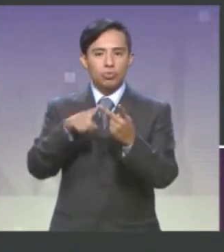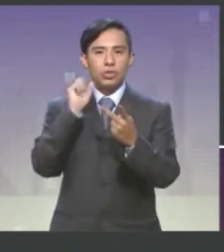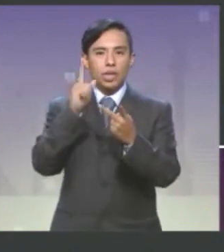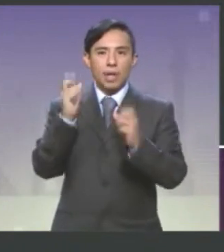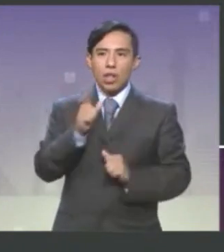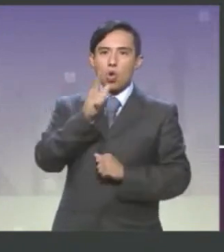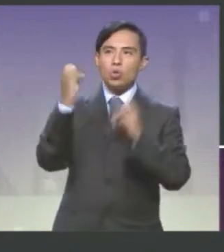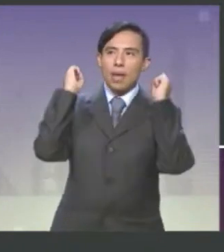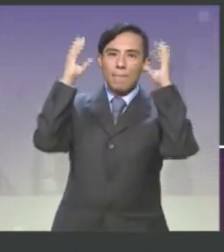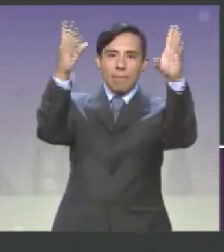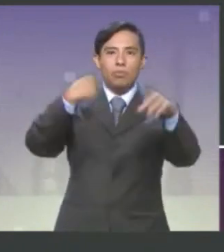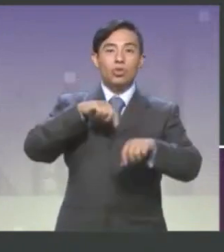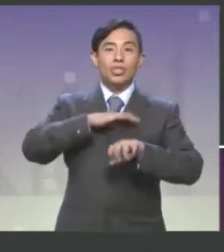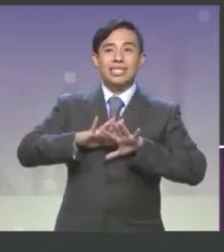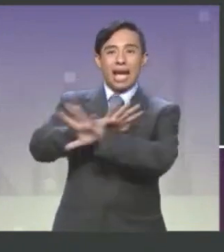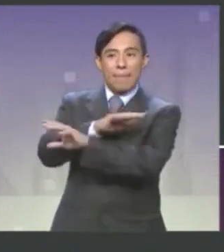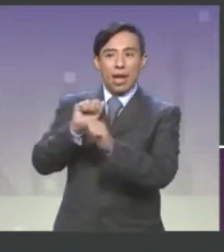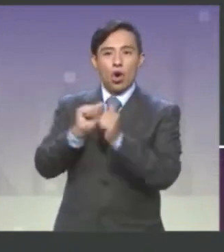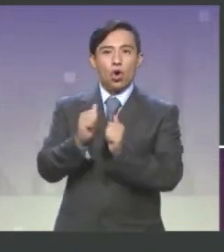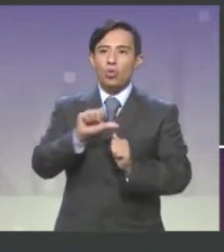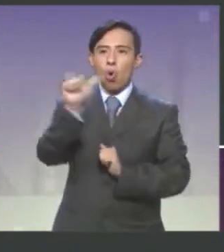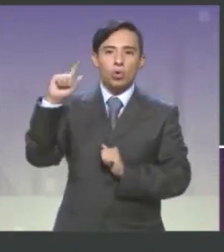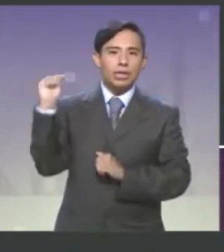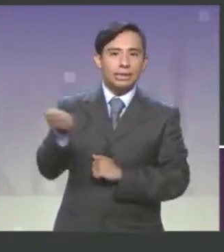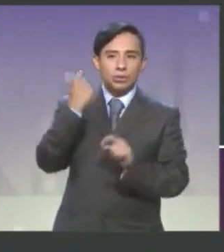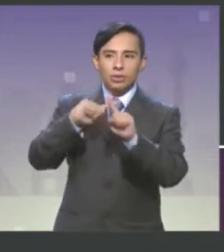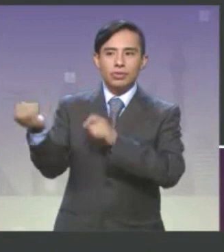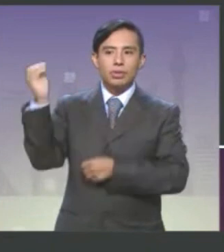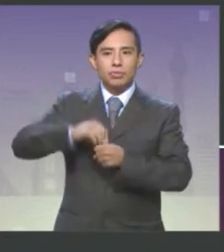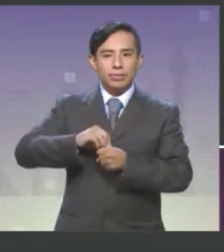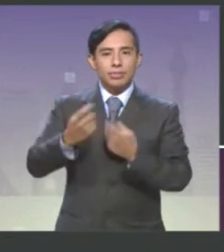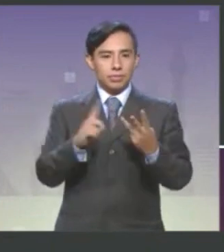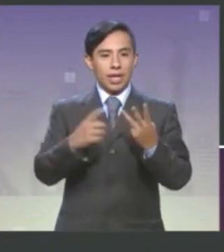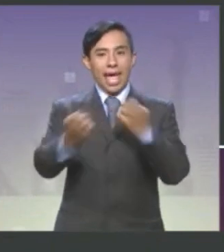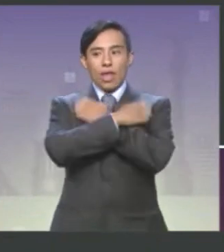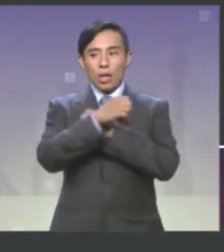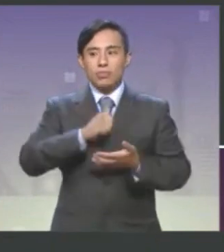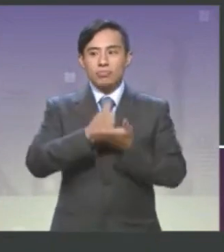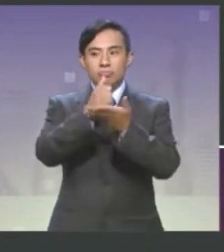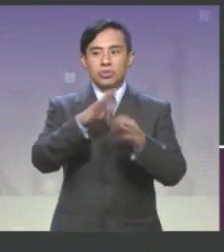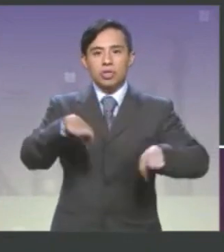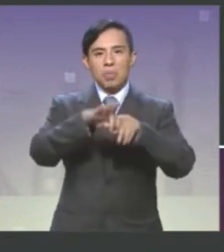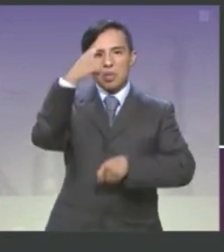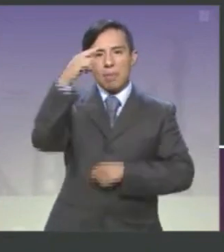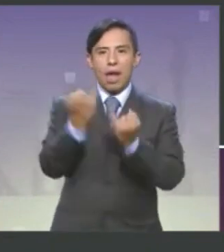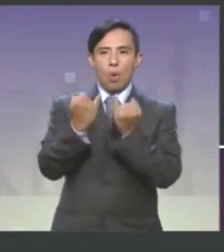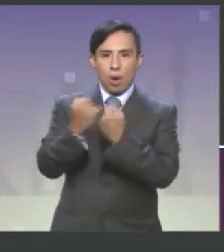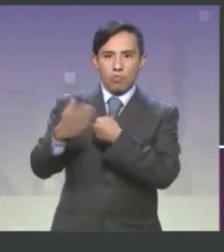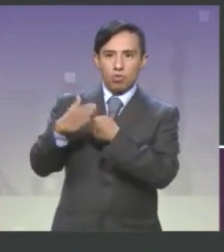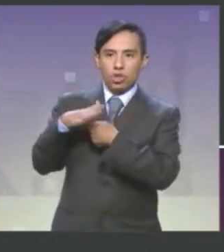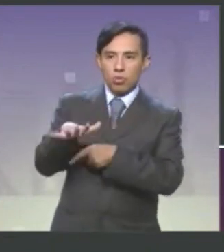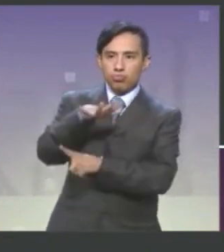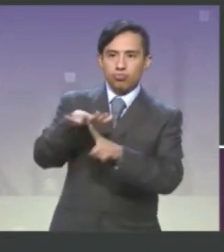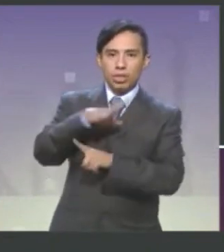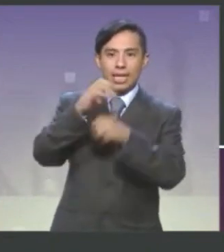con alumbrado de fotoceldas. La iluminación es un elemento que nos ayuda a proporcionar seguridad y empezaremos por las áreas